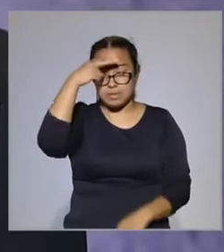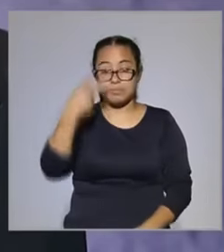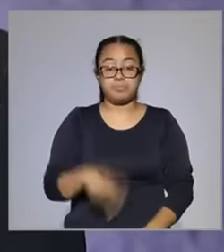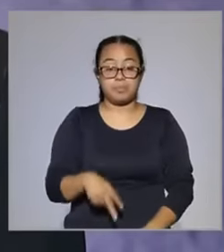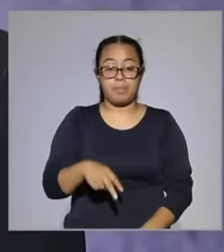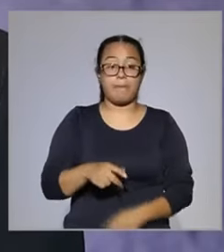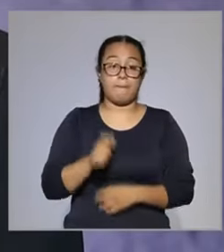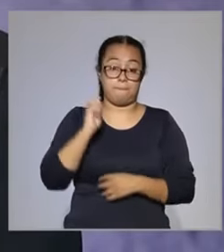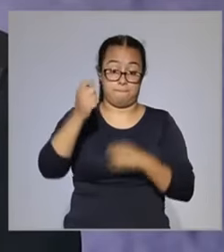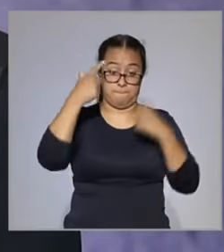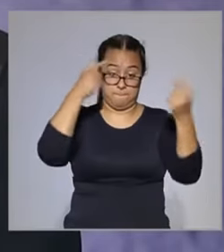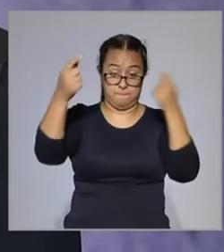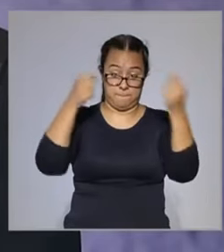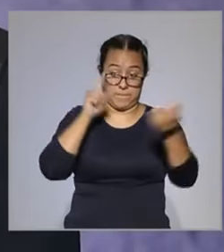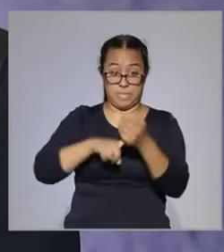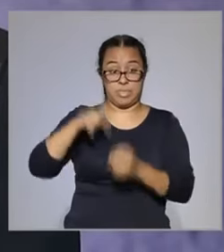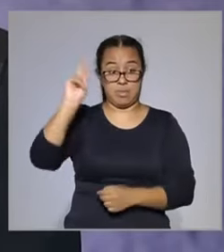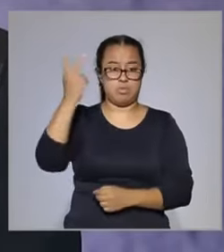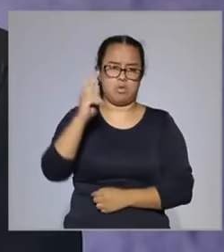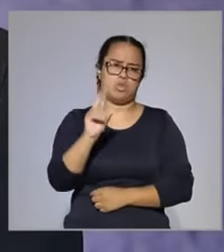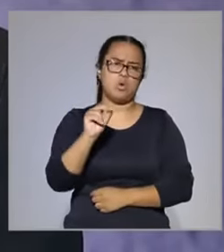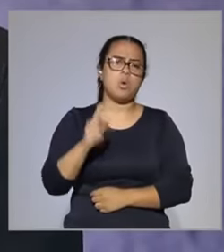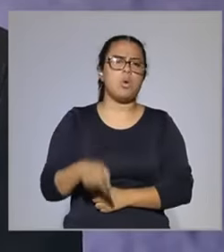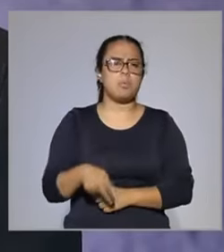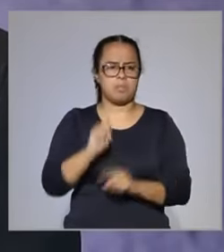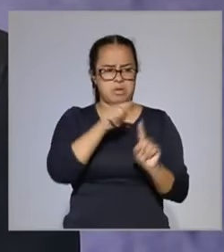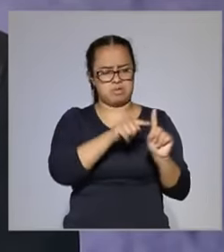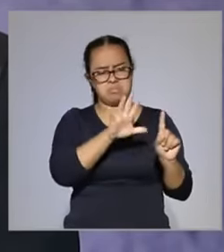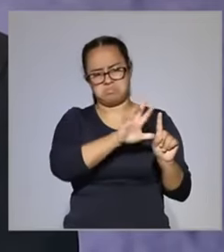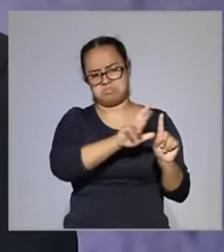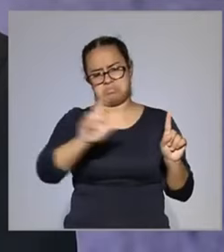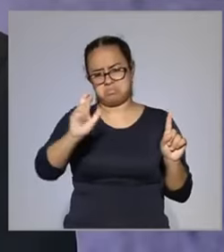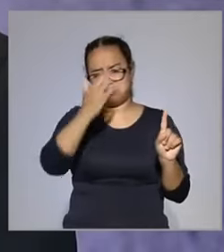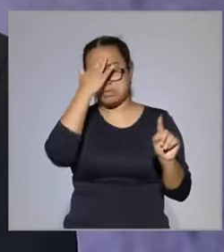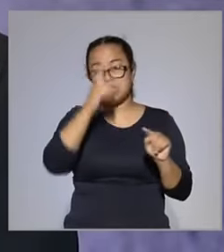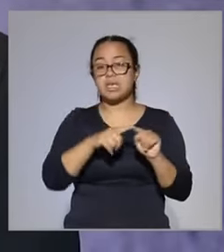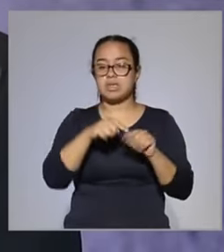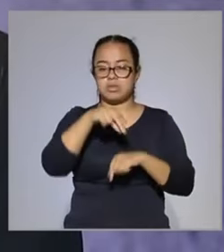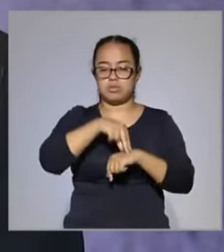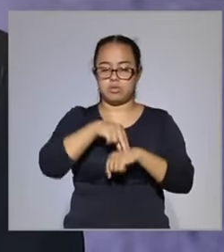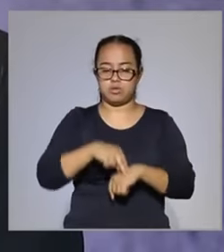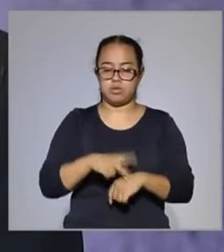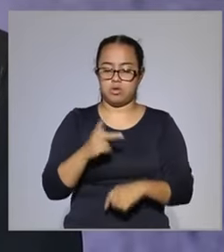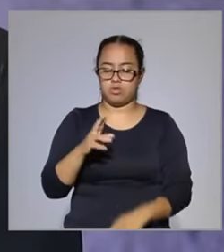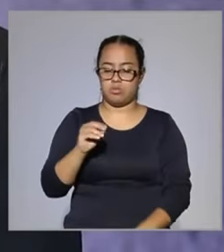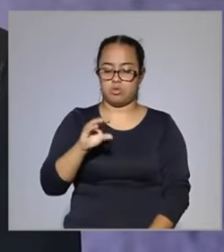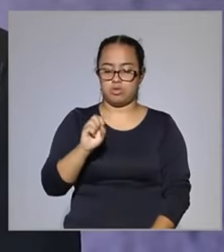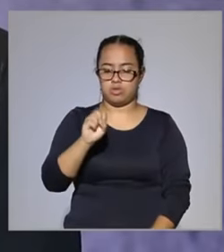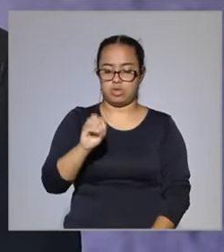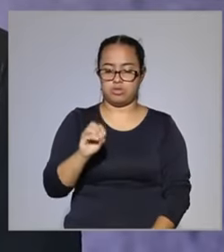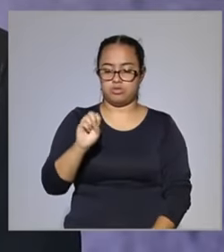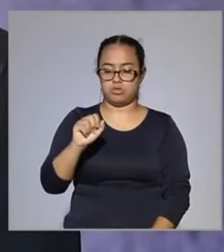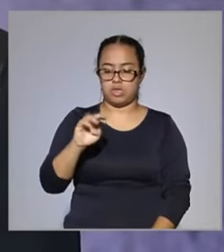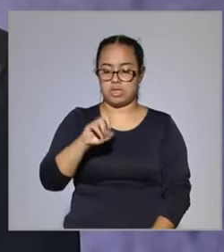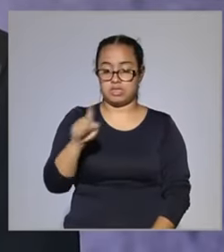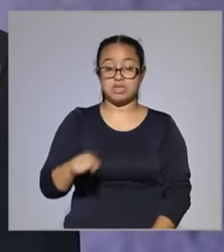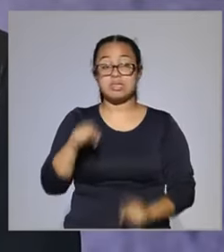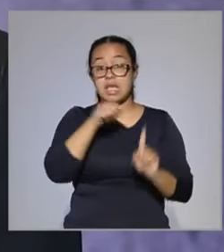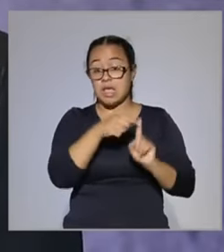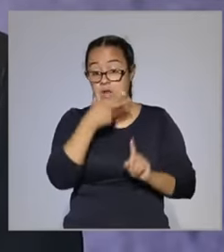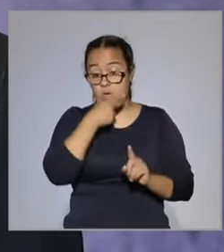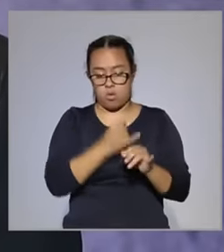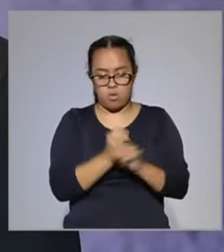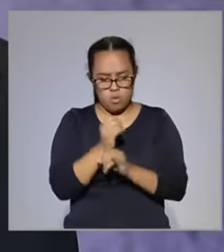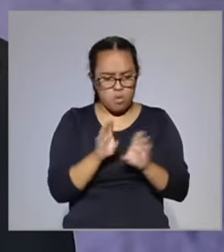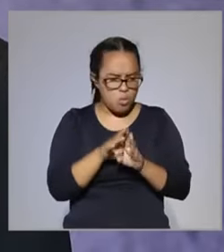precisamente es egresado de nuestra escuela, pero que bueno, es un gran médico homeópata, fue el doctor Proceso Sánchez Ortega. Él con sus investigaciones